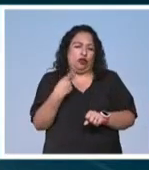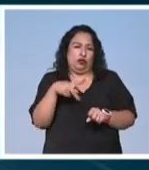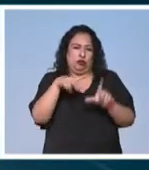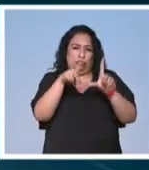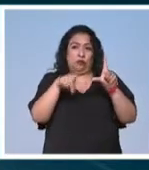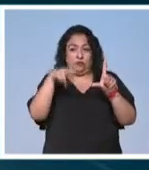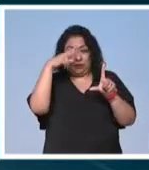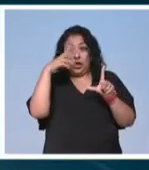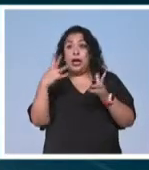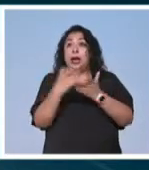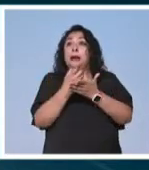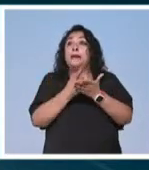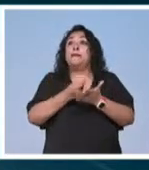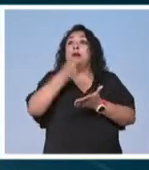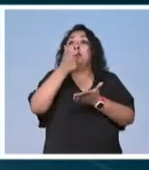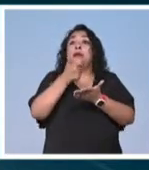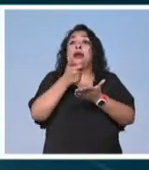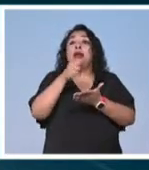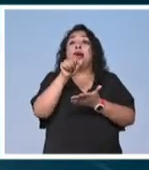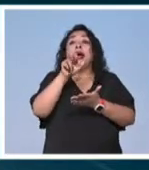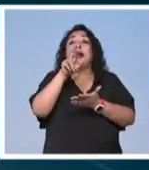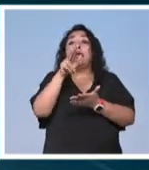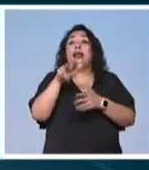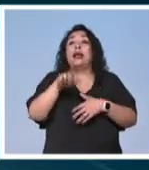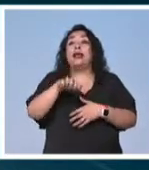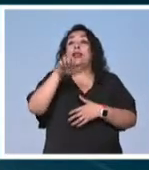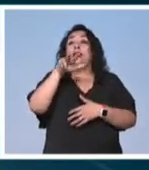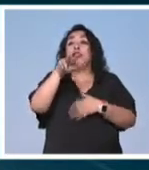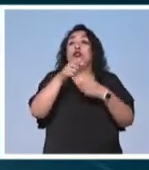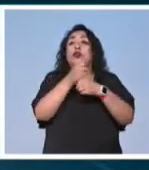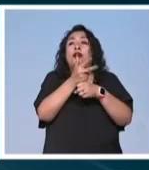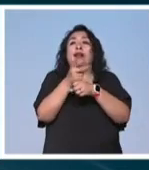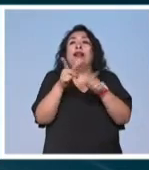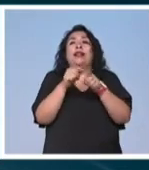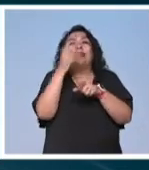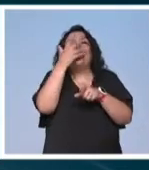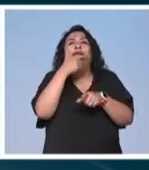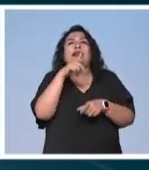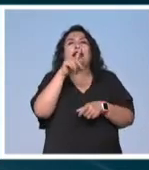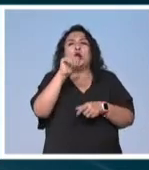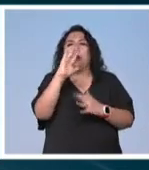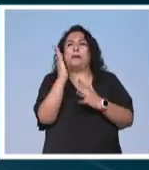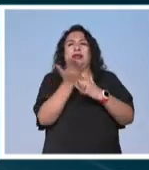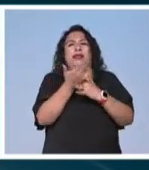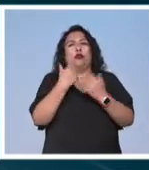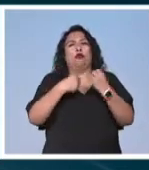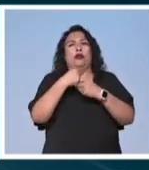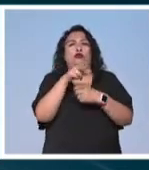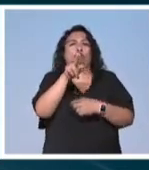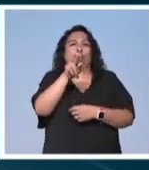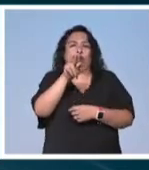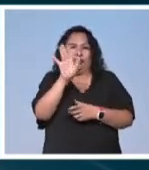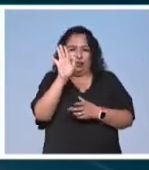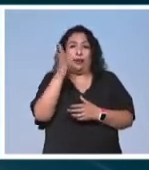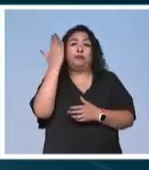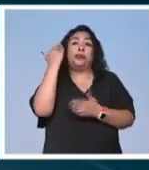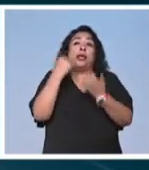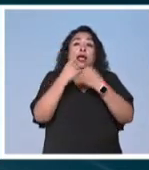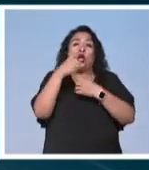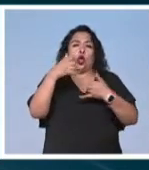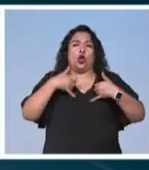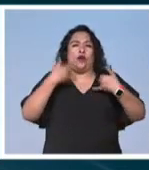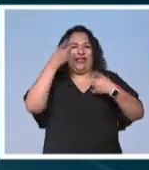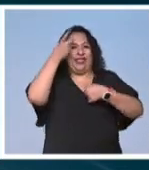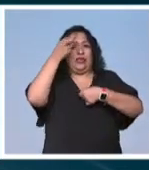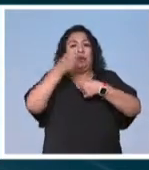ganó su primer Ariel a los 18 años por su cortometraje La Divina Lola? Sucedió a mediados de los años 80. Por aquel entonces, el